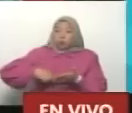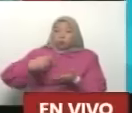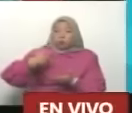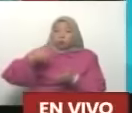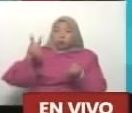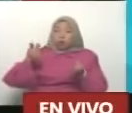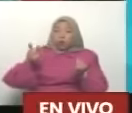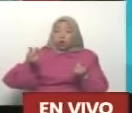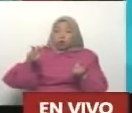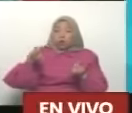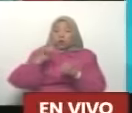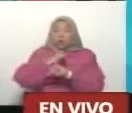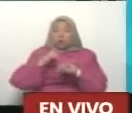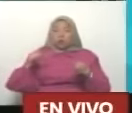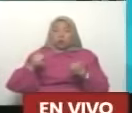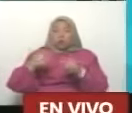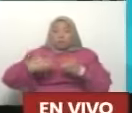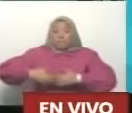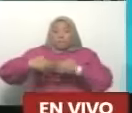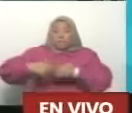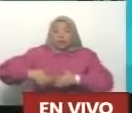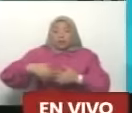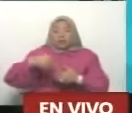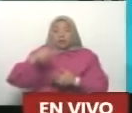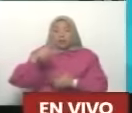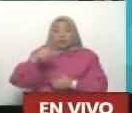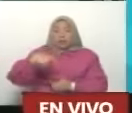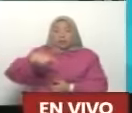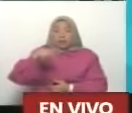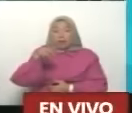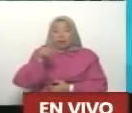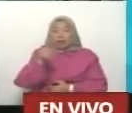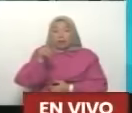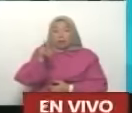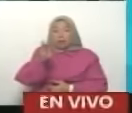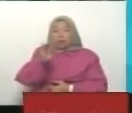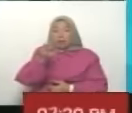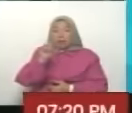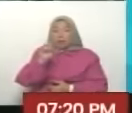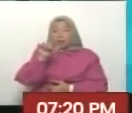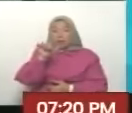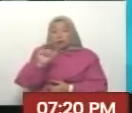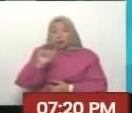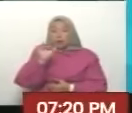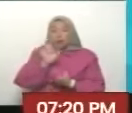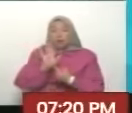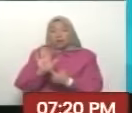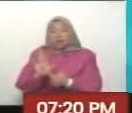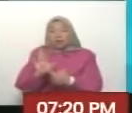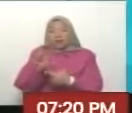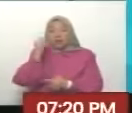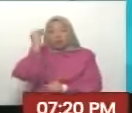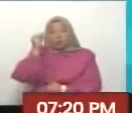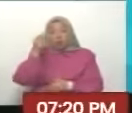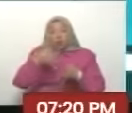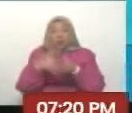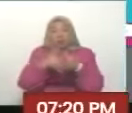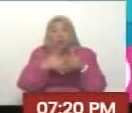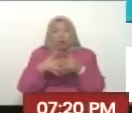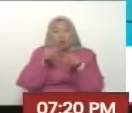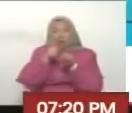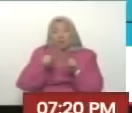acta de independencia de PDVSA frente a la visión colonialista de los Estados Unidos